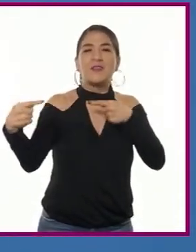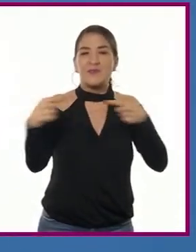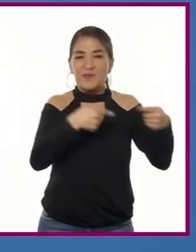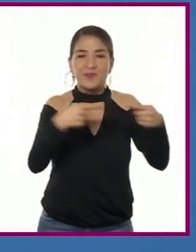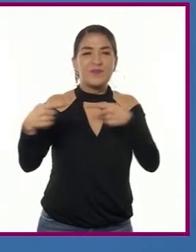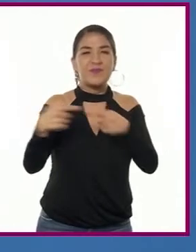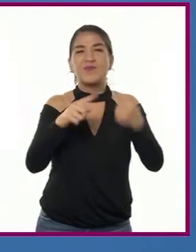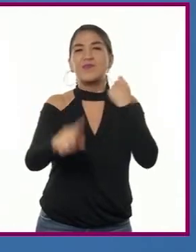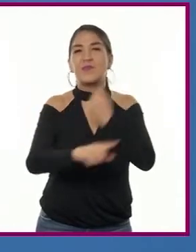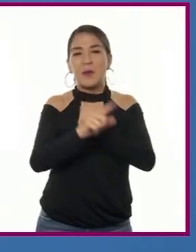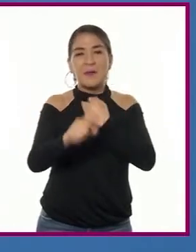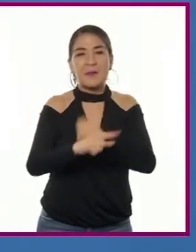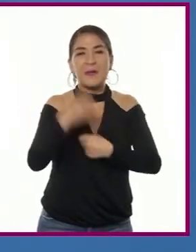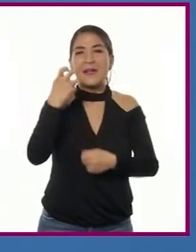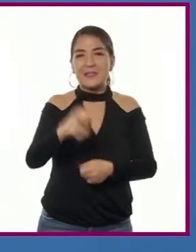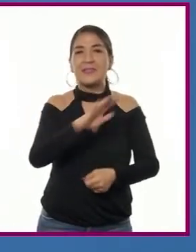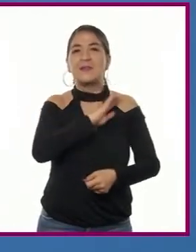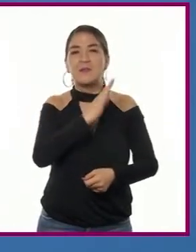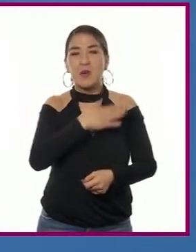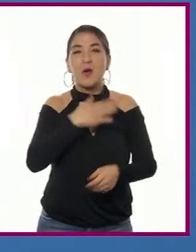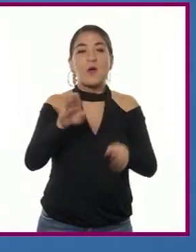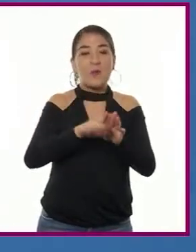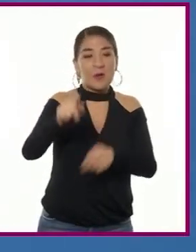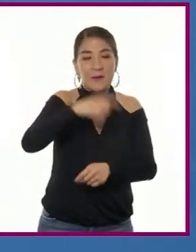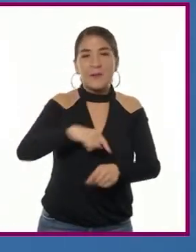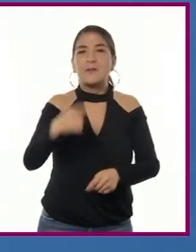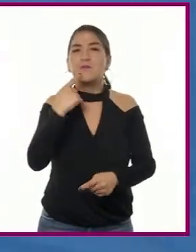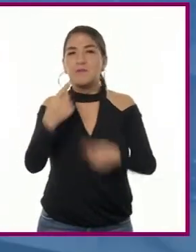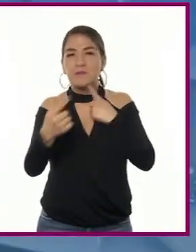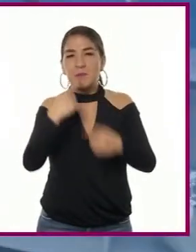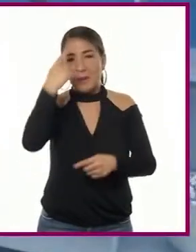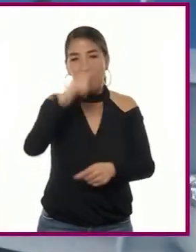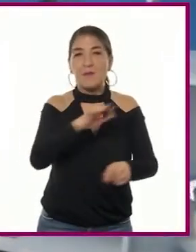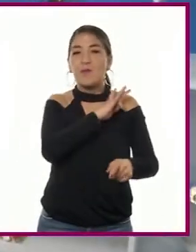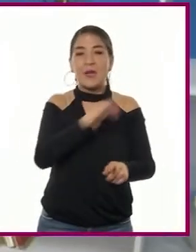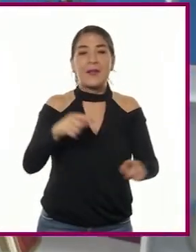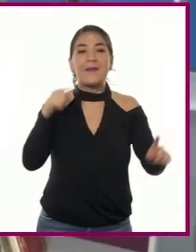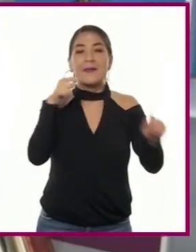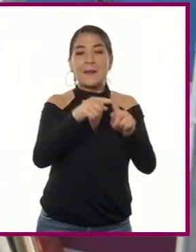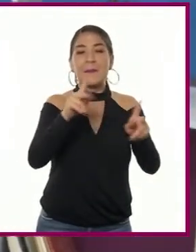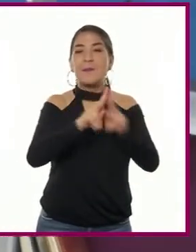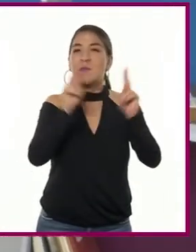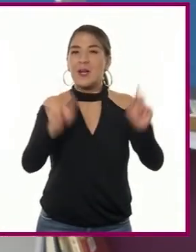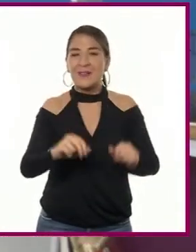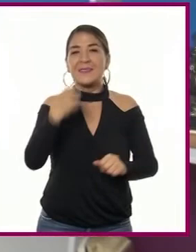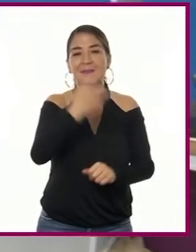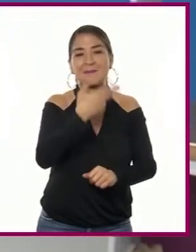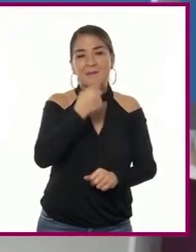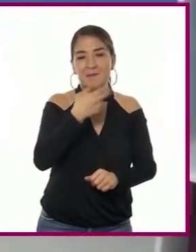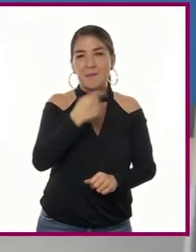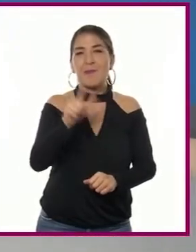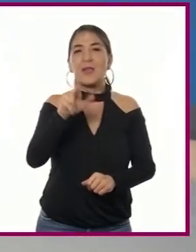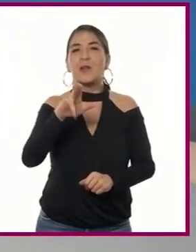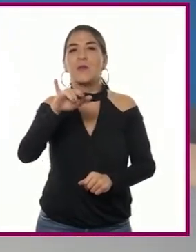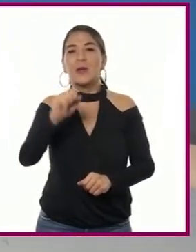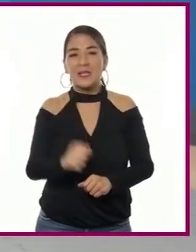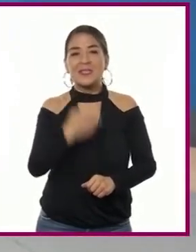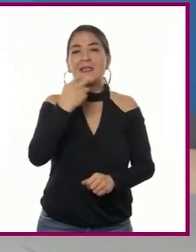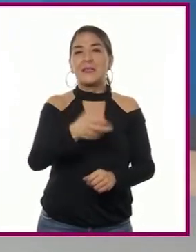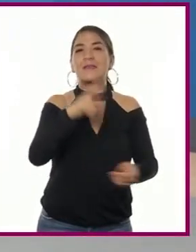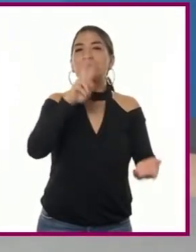españolas, pero cuando los esfuerzos diplomáticos para alcanzar la paz fracasaron, Luis XIV, con un renovado valor,